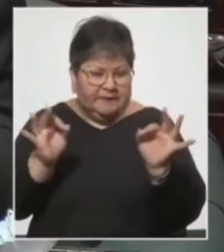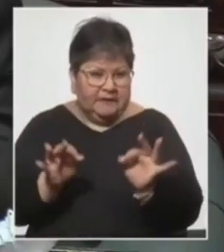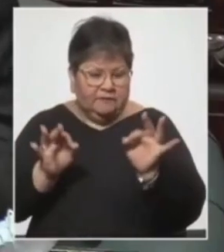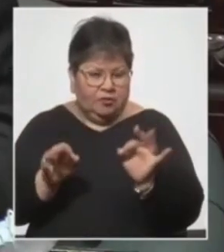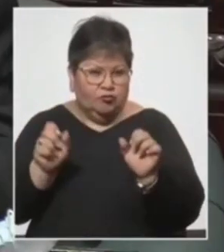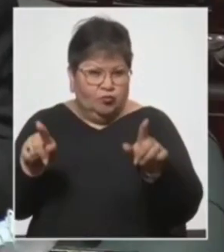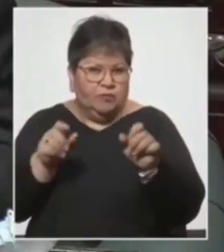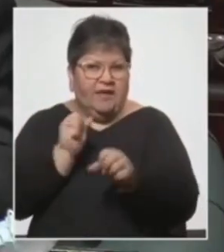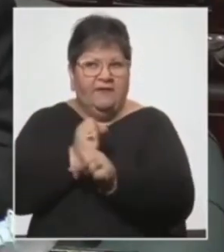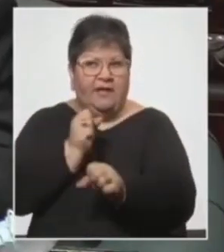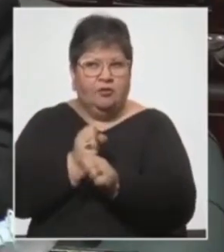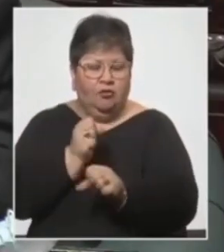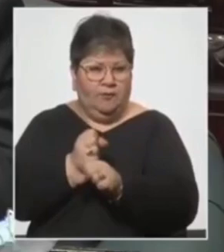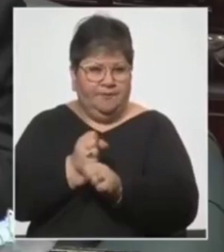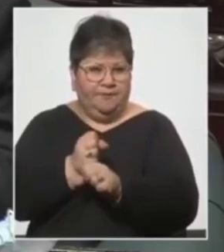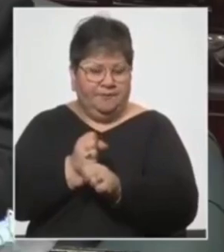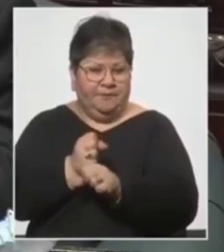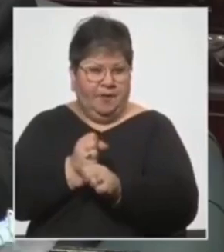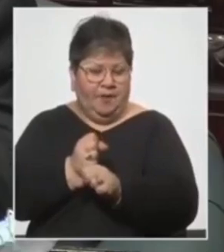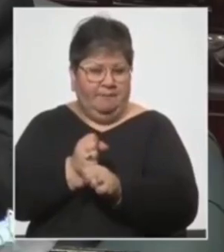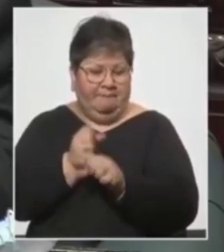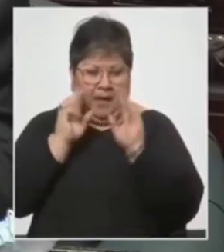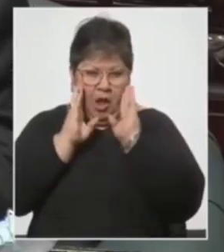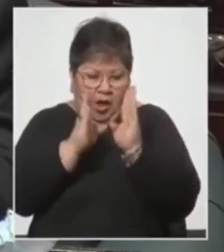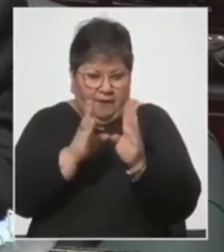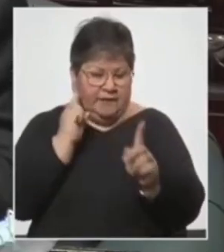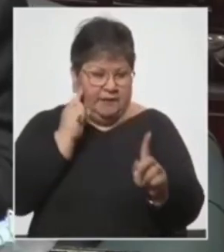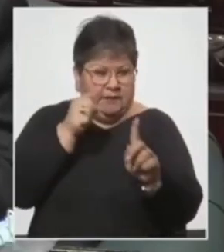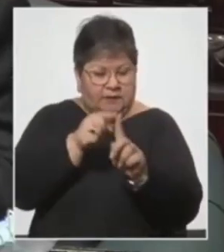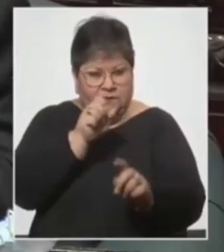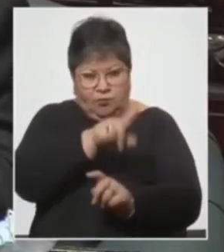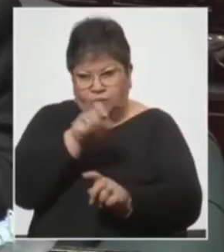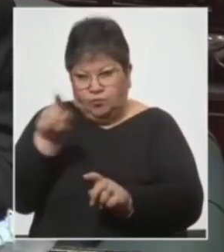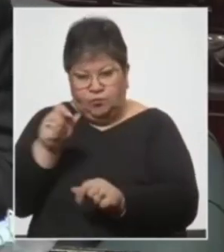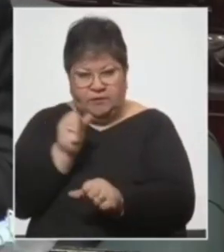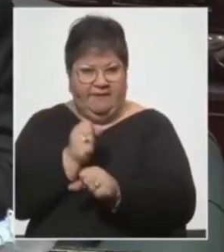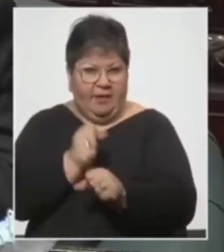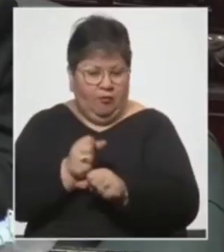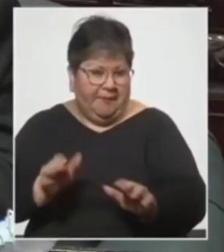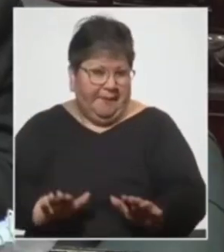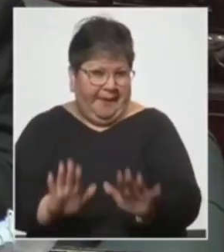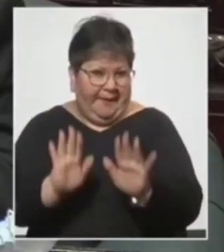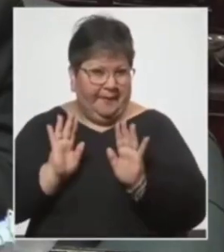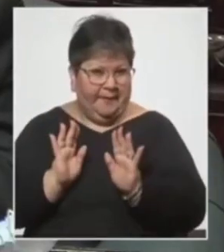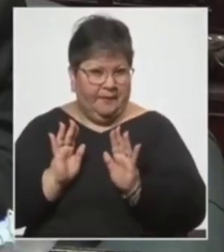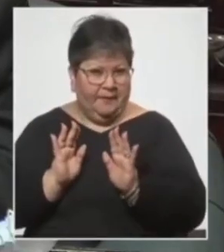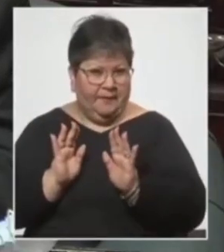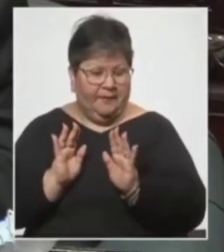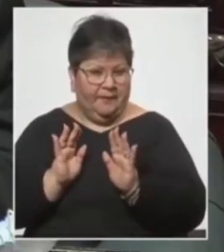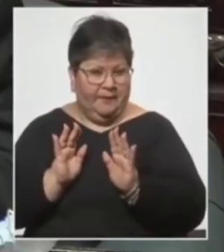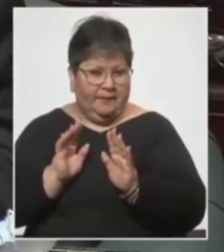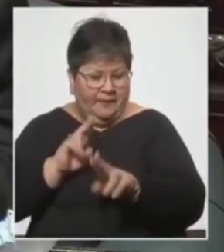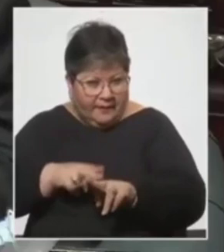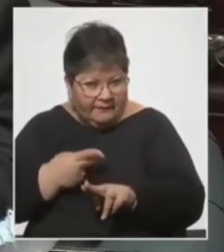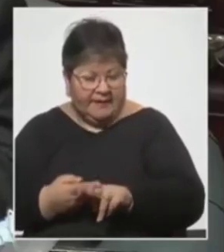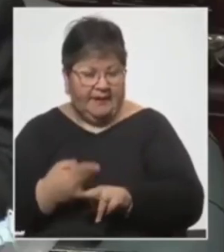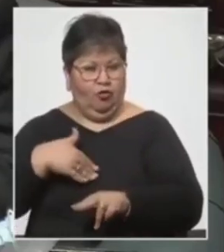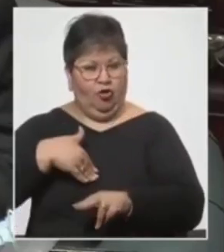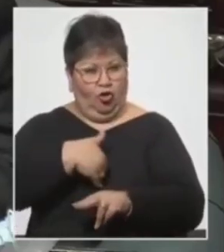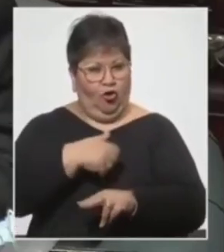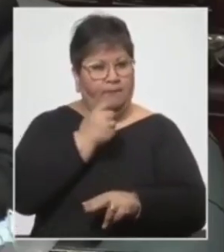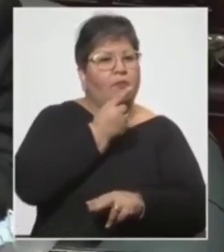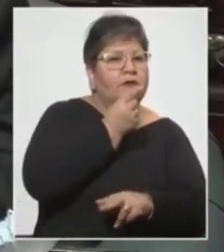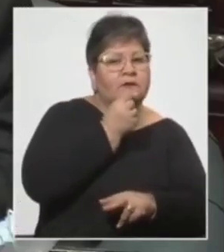en lo que son las tareas para las cuales están formadas y están preparadas. Reivindico esos roles, es más,